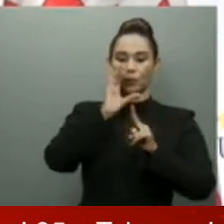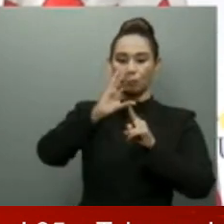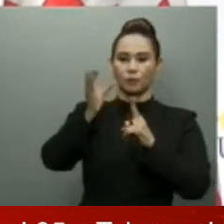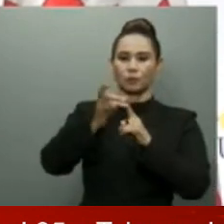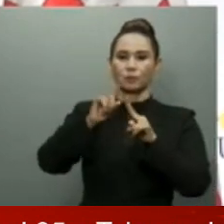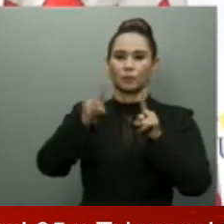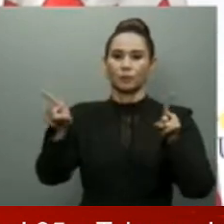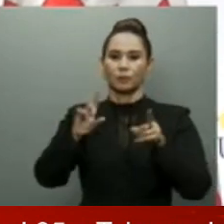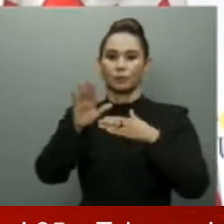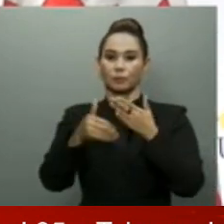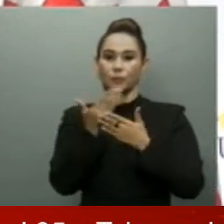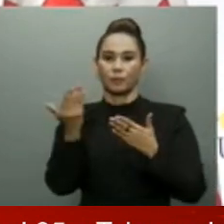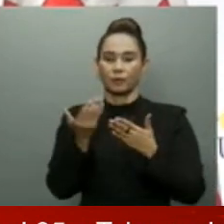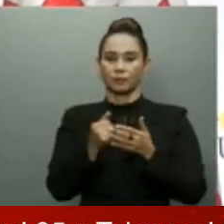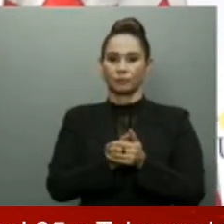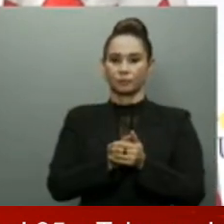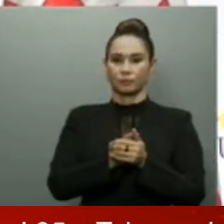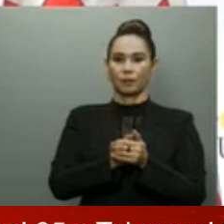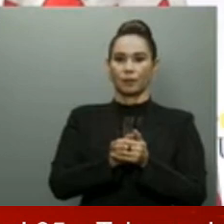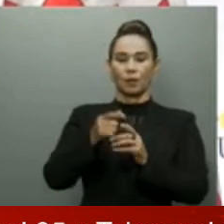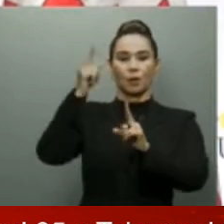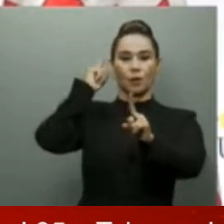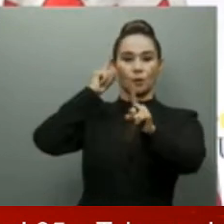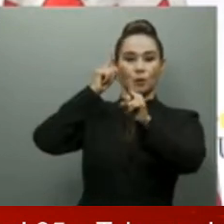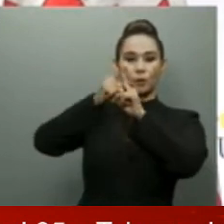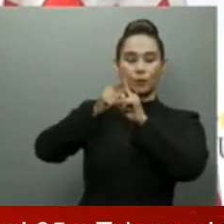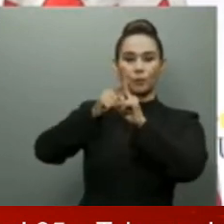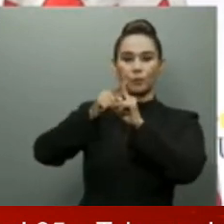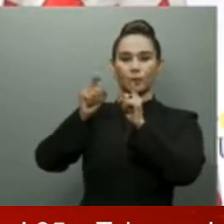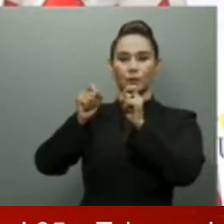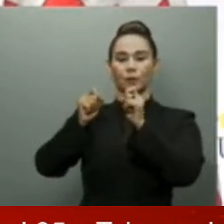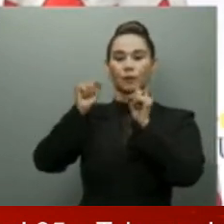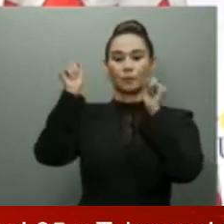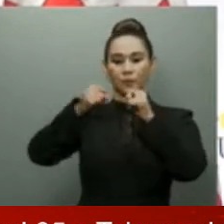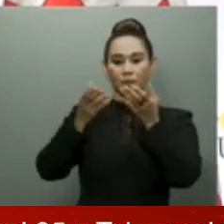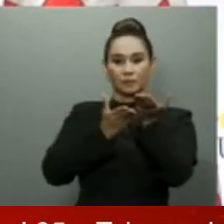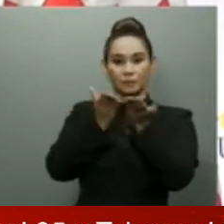con filosofía y misión orientada a servir a la patria,